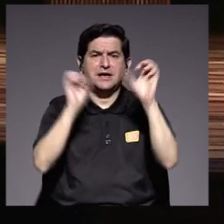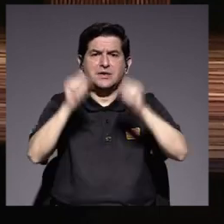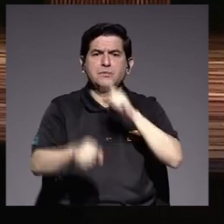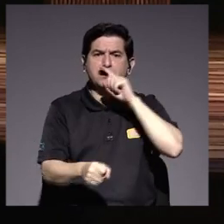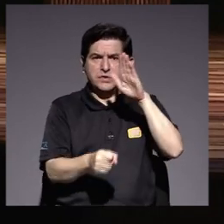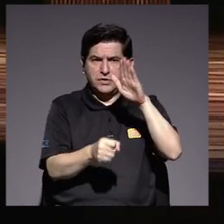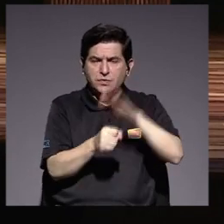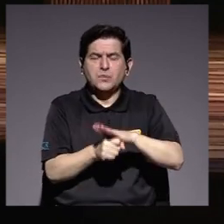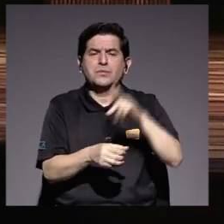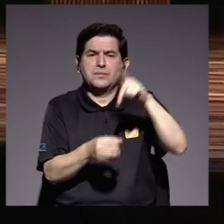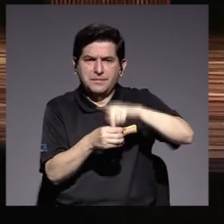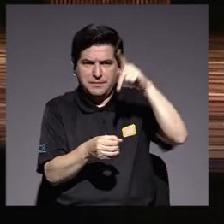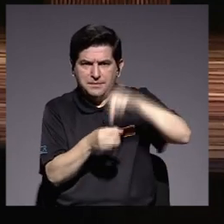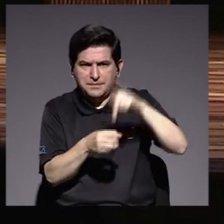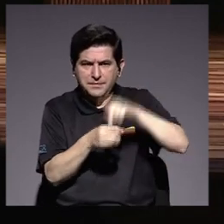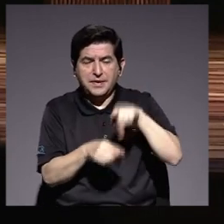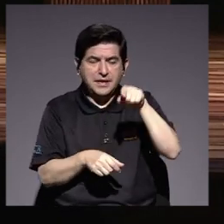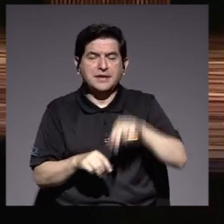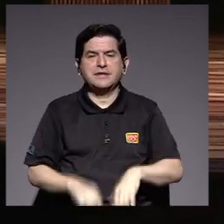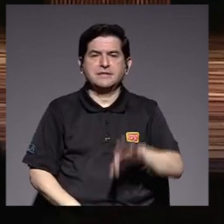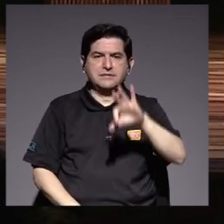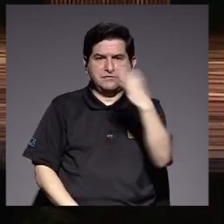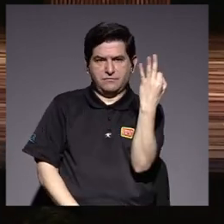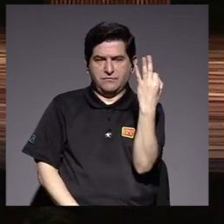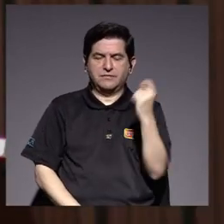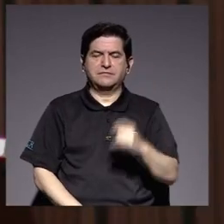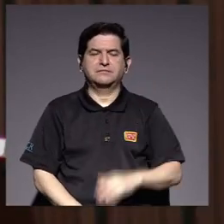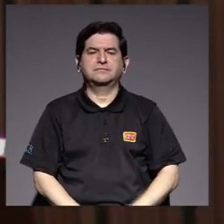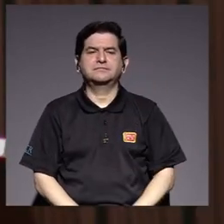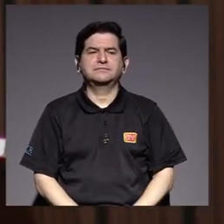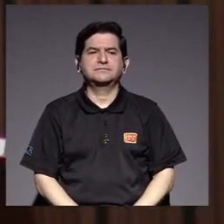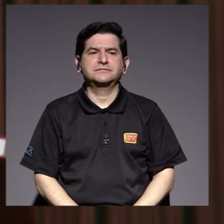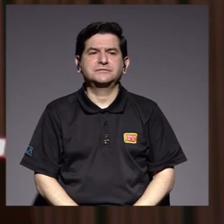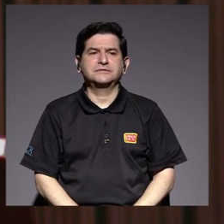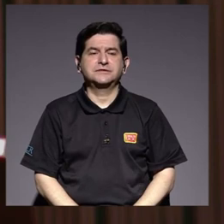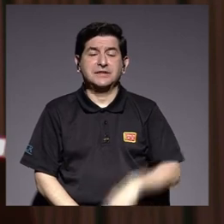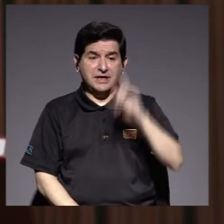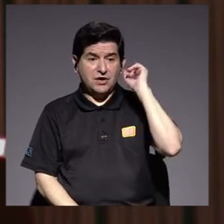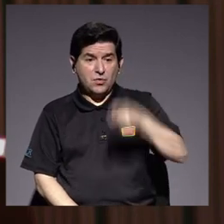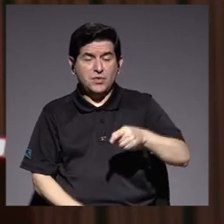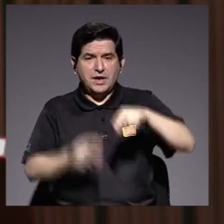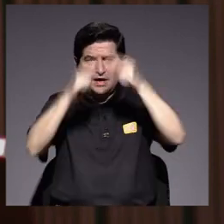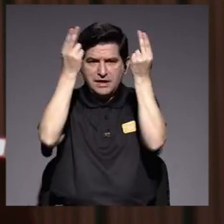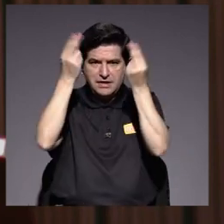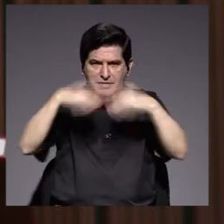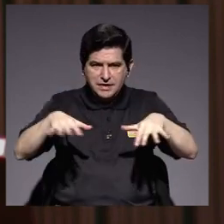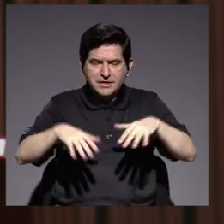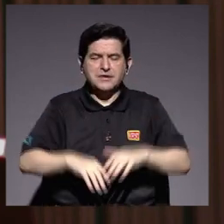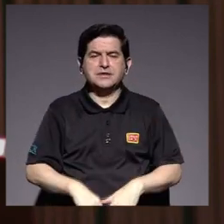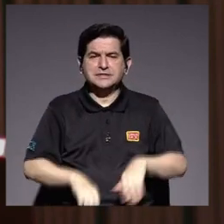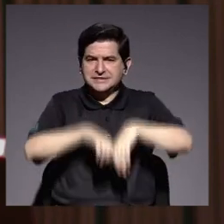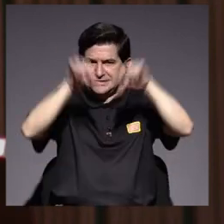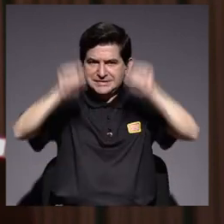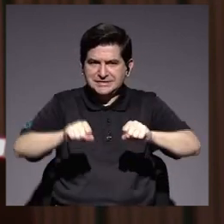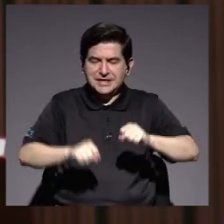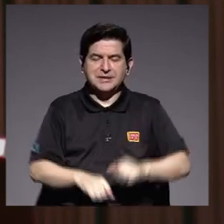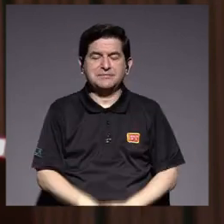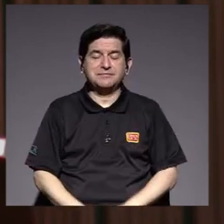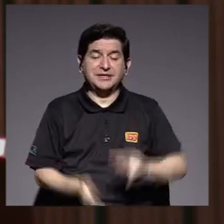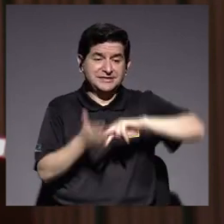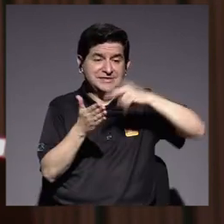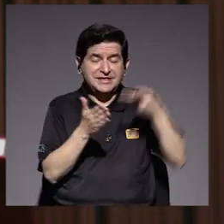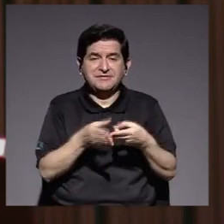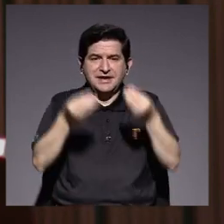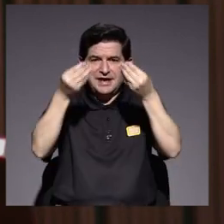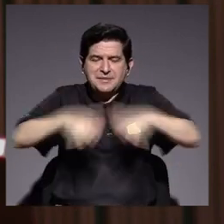adecuada participación en esta modalidad. Esta forzada virtualización ha implicado, por ejemplo, la